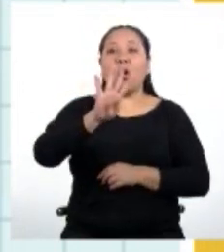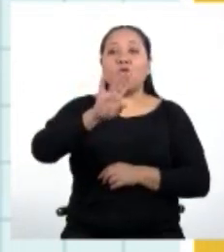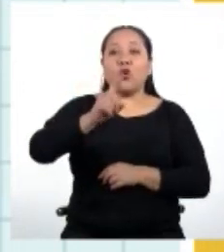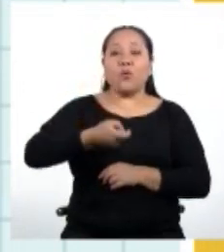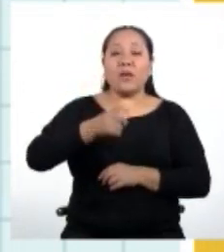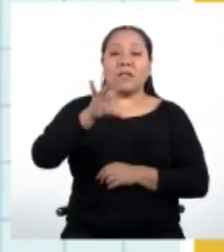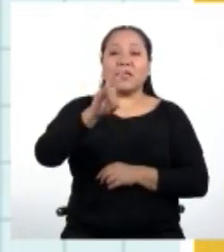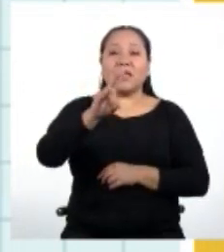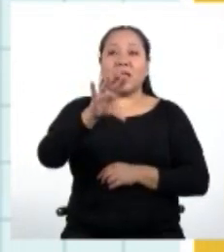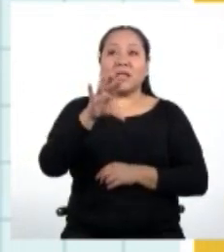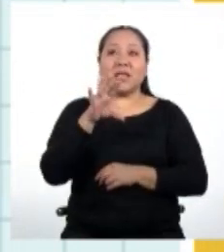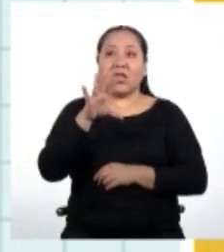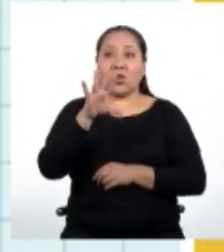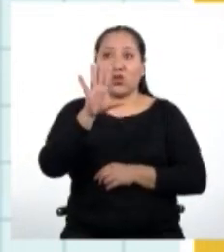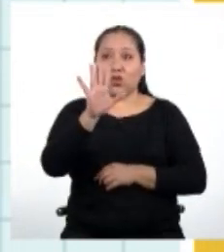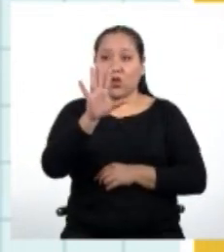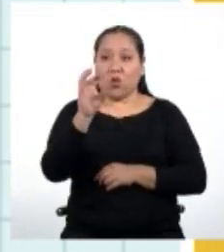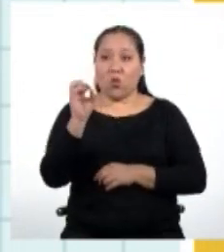.750.